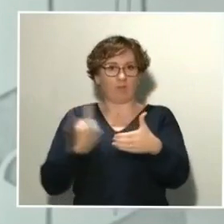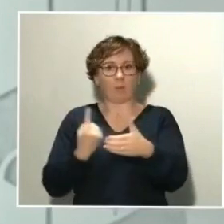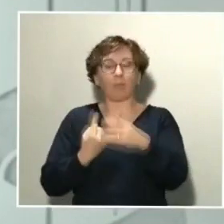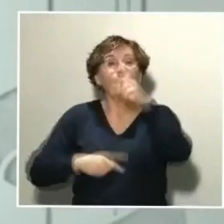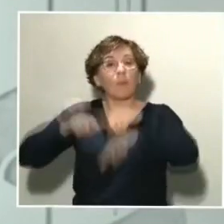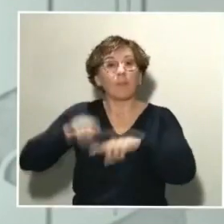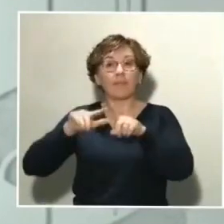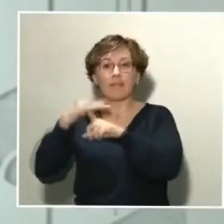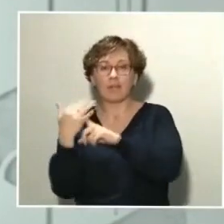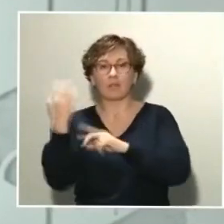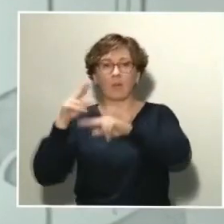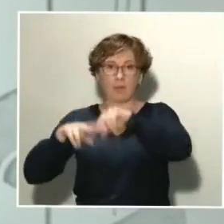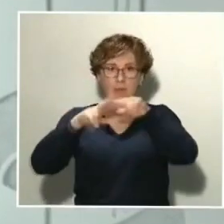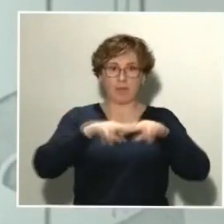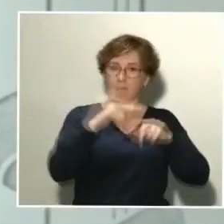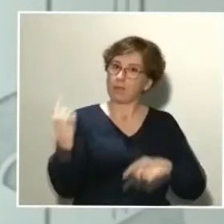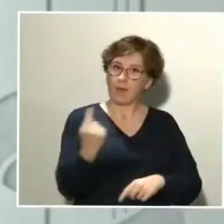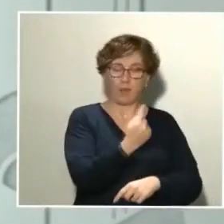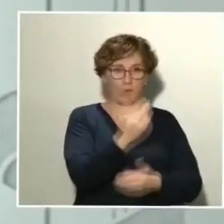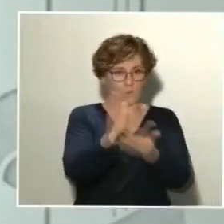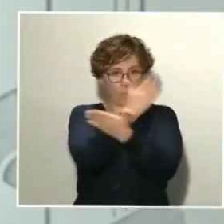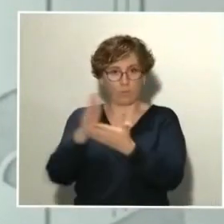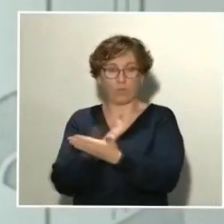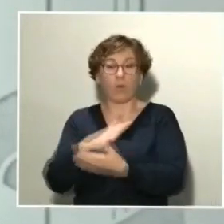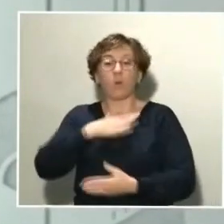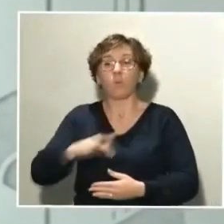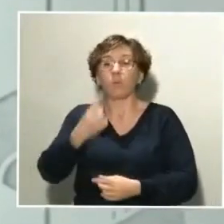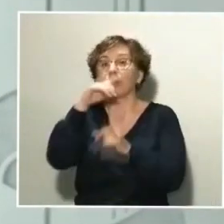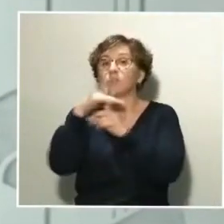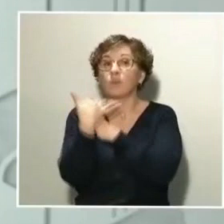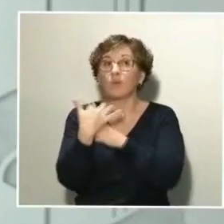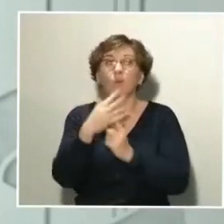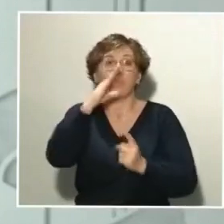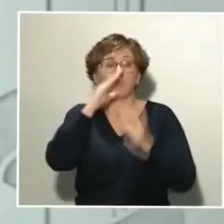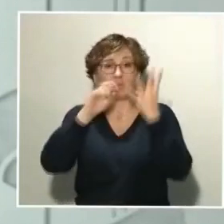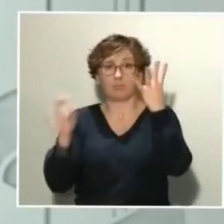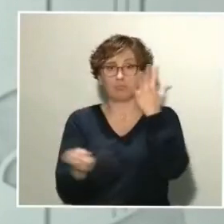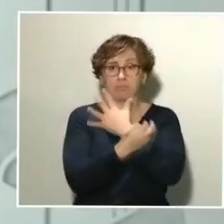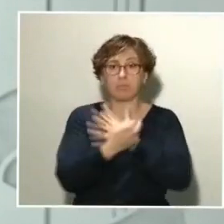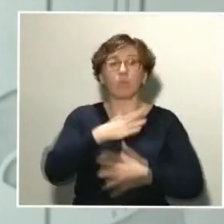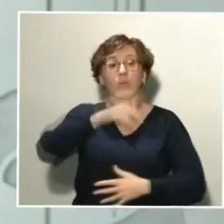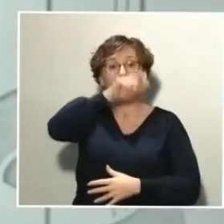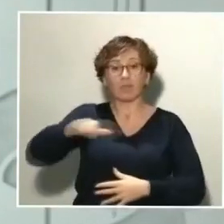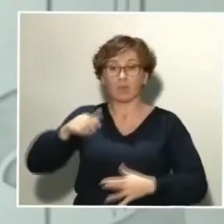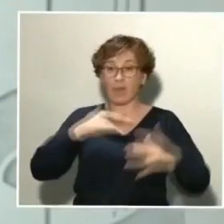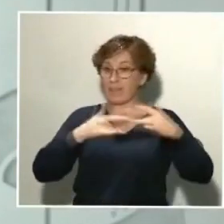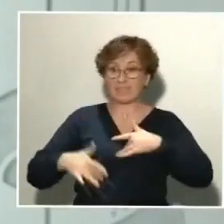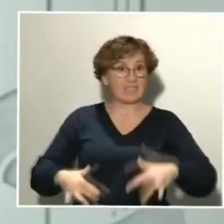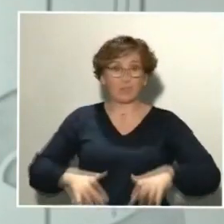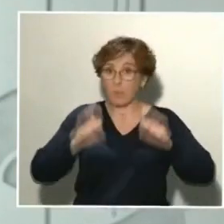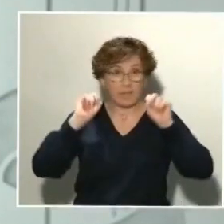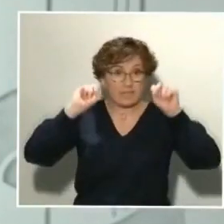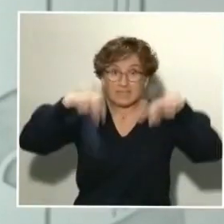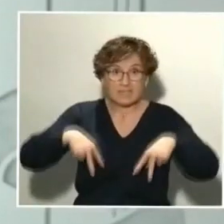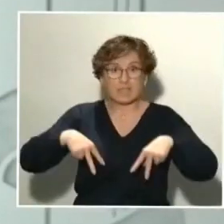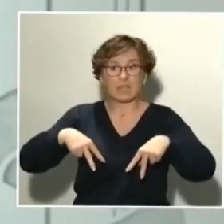Hay situaciones en las que, por múltiples razones, puede ser necesario que personas sin sintomatología, que puedan representar un riesgo marginal,